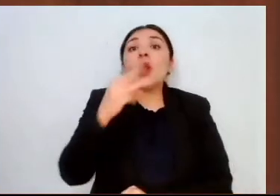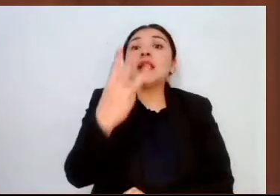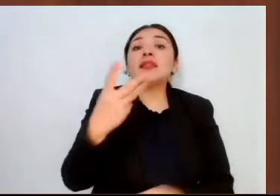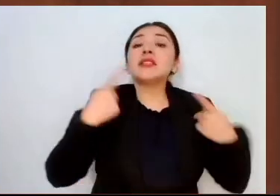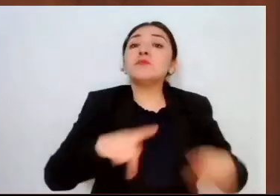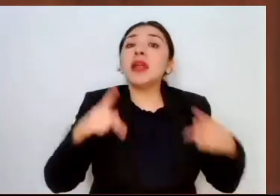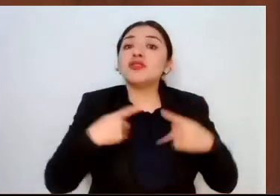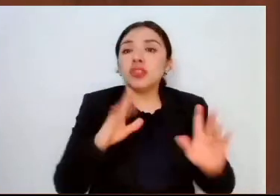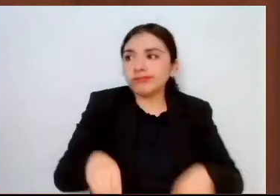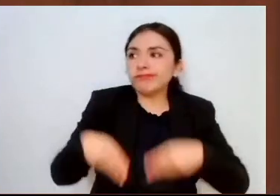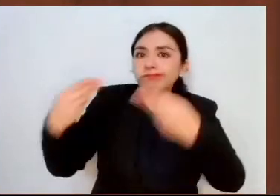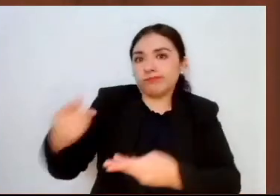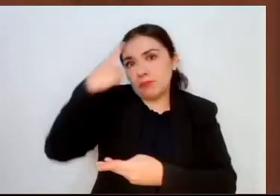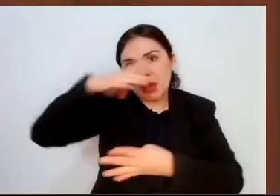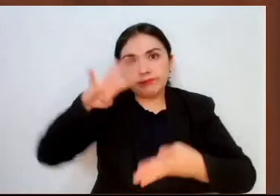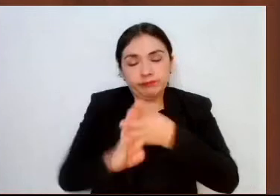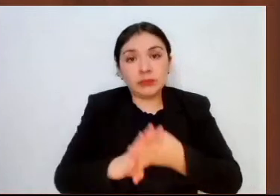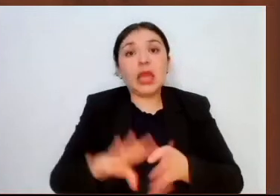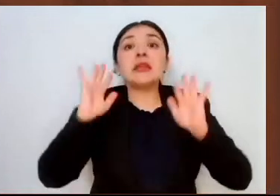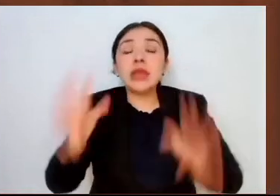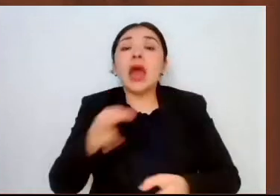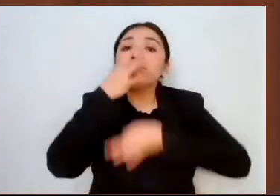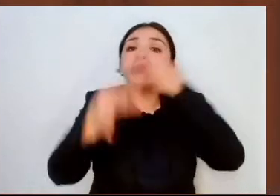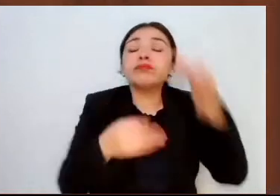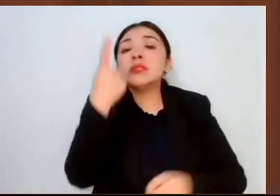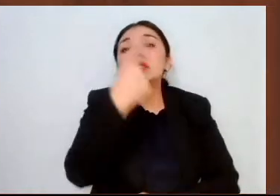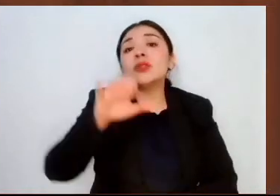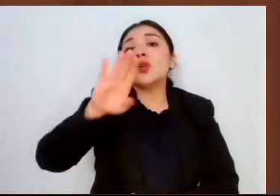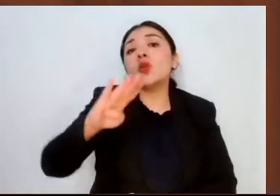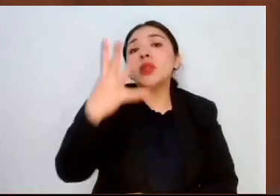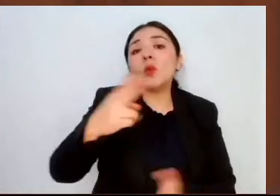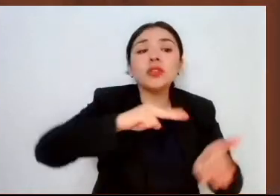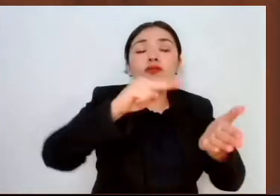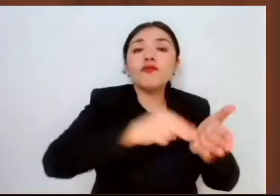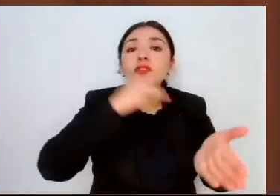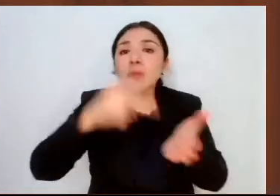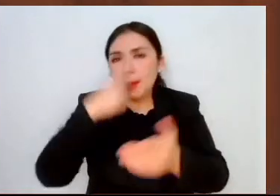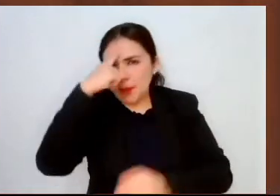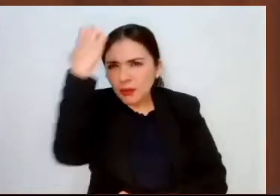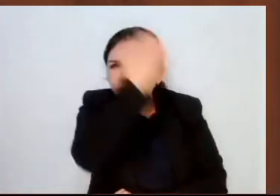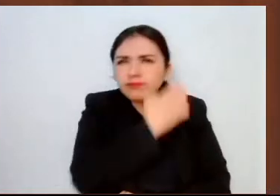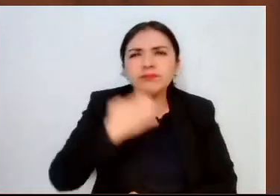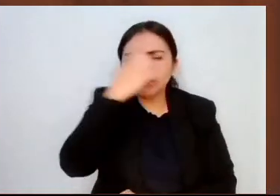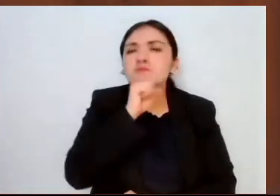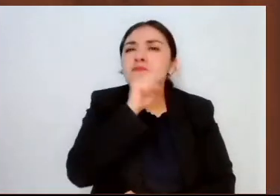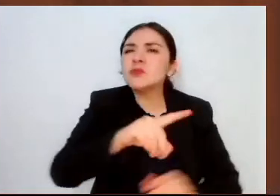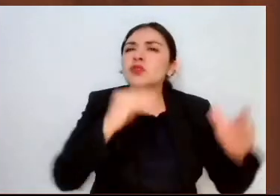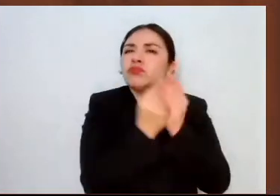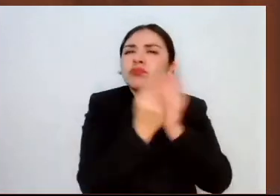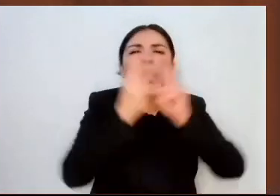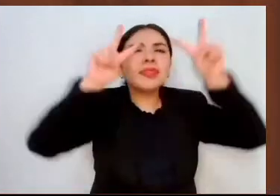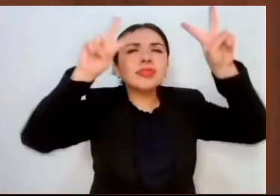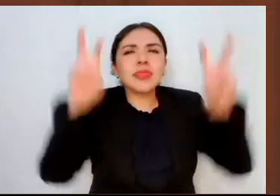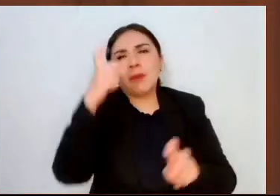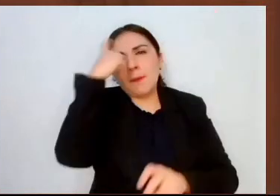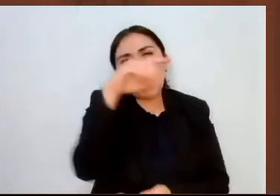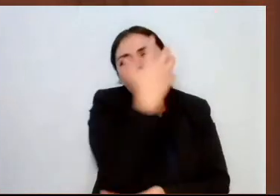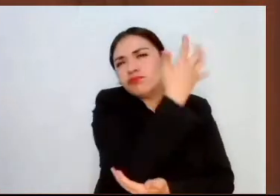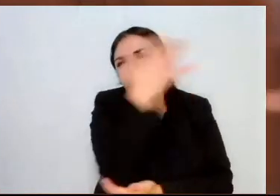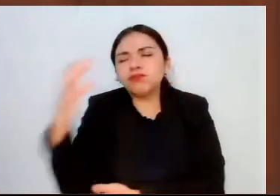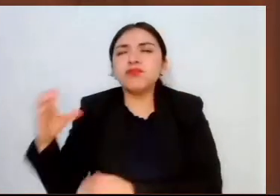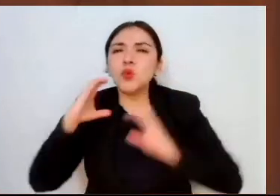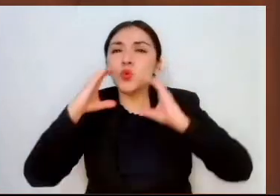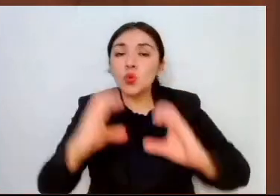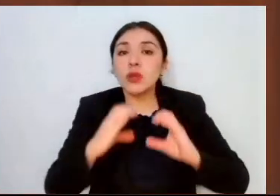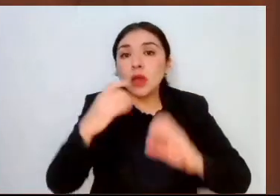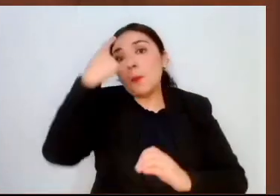se han emitido 194 dictámenes periciales en materia forestal para determinar